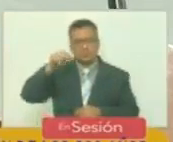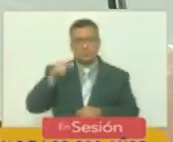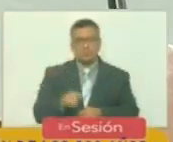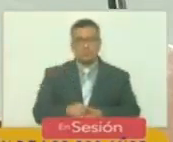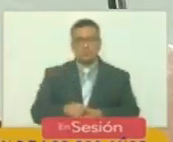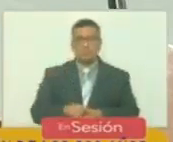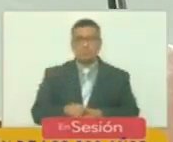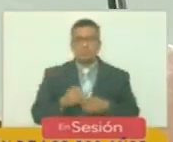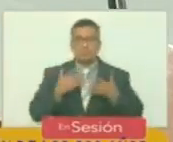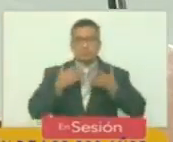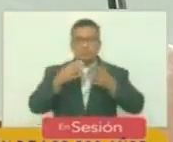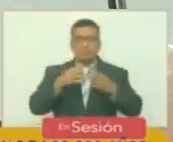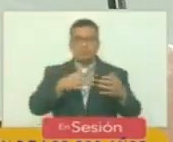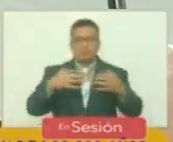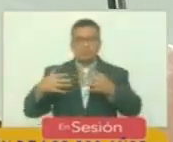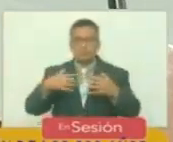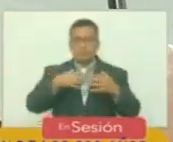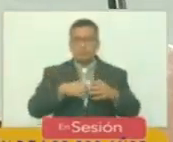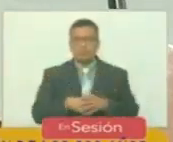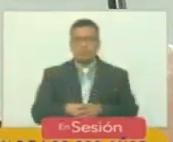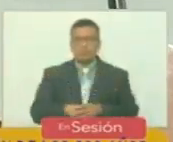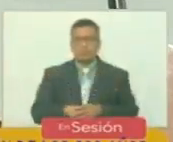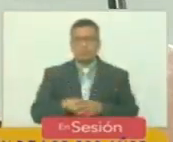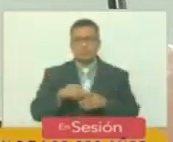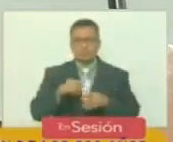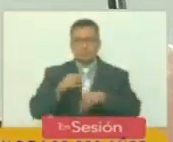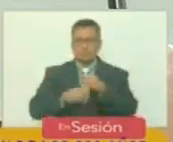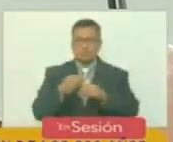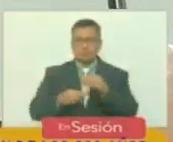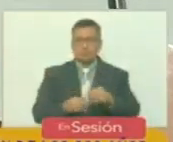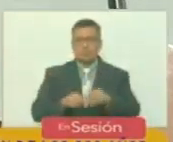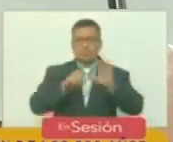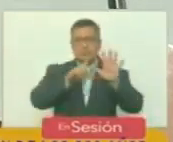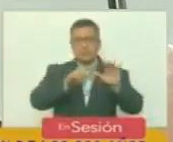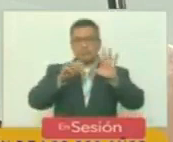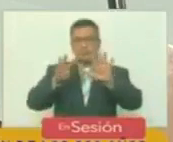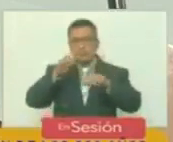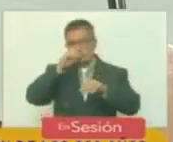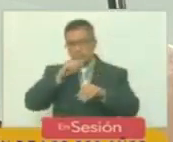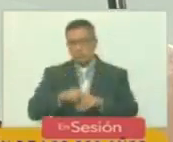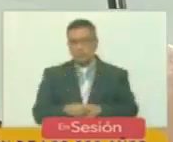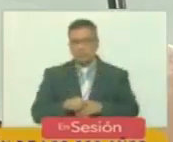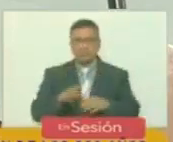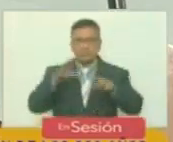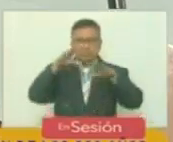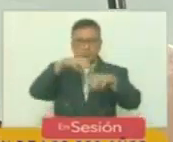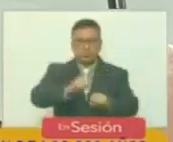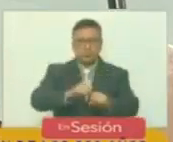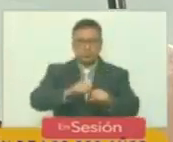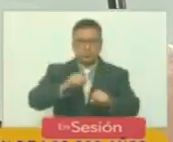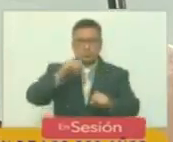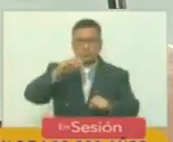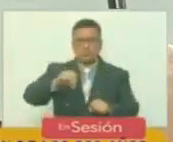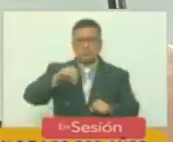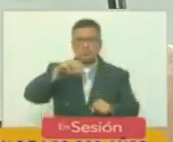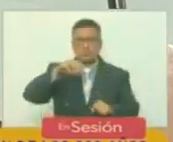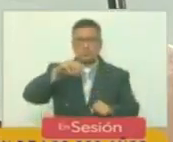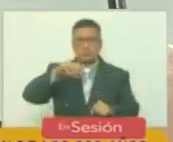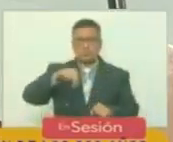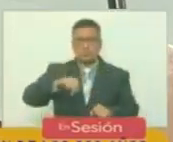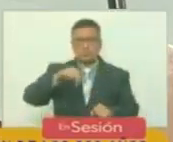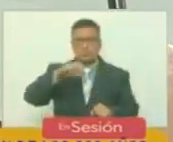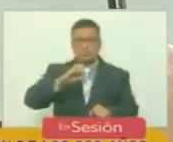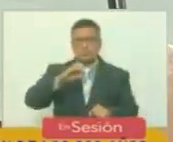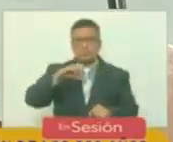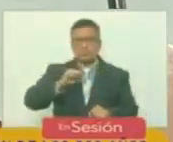inspirador de una batalla que está cumpliendo 69 años el asalto al Moncada en él también